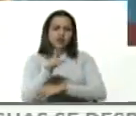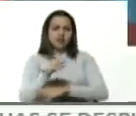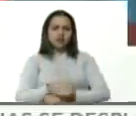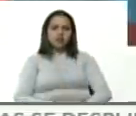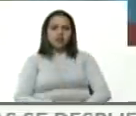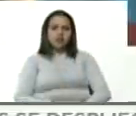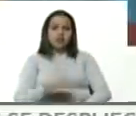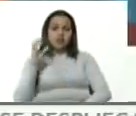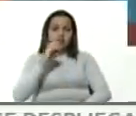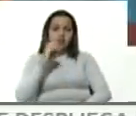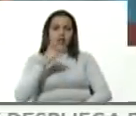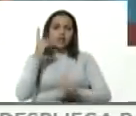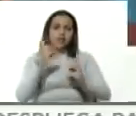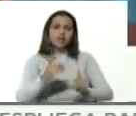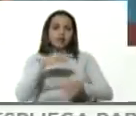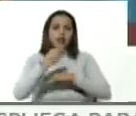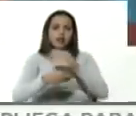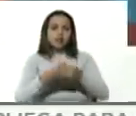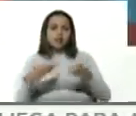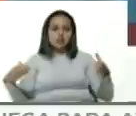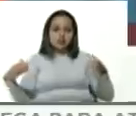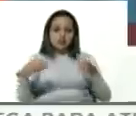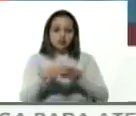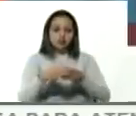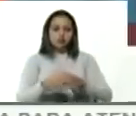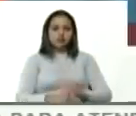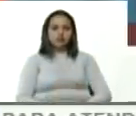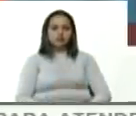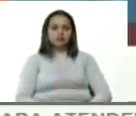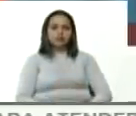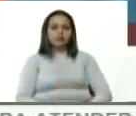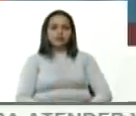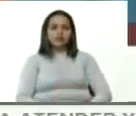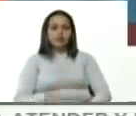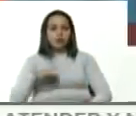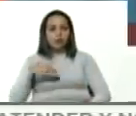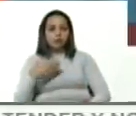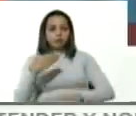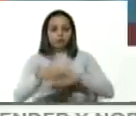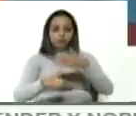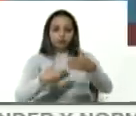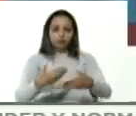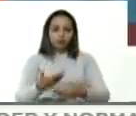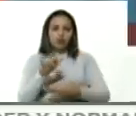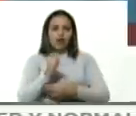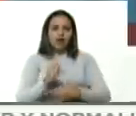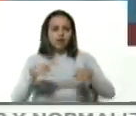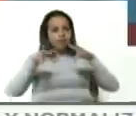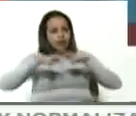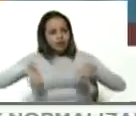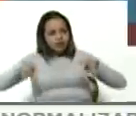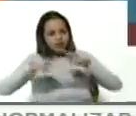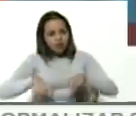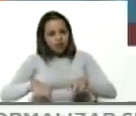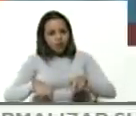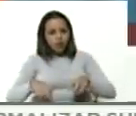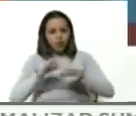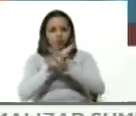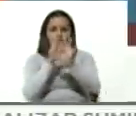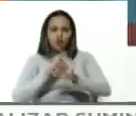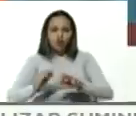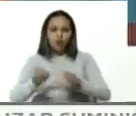debería corresponder de ser posible será en Caracas para seguir avanzando estamos explorando nuevos sectores de cooperación